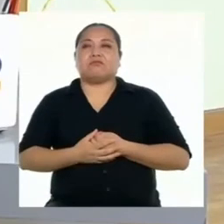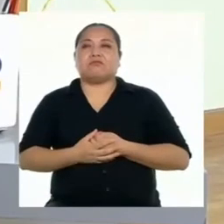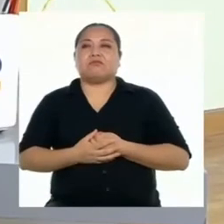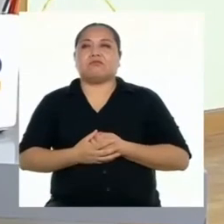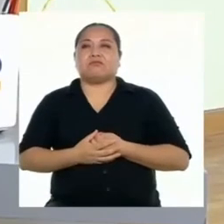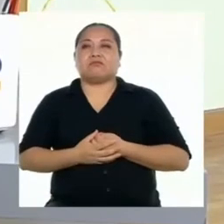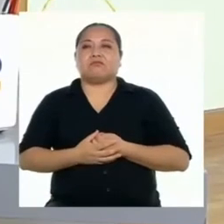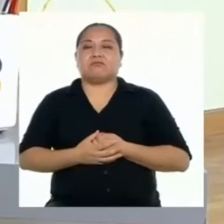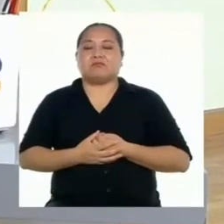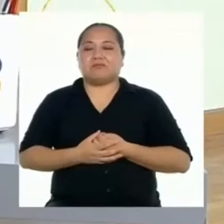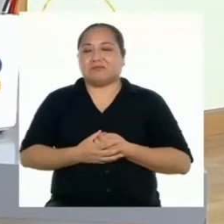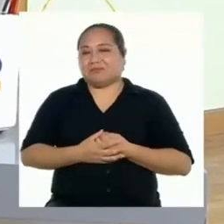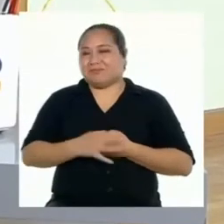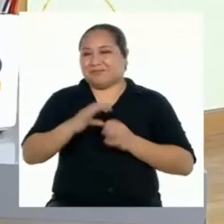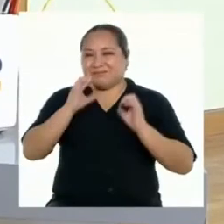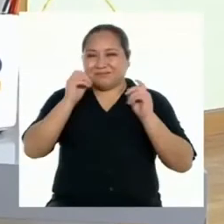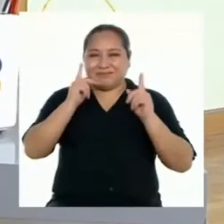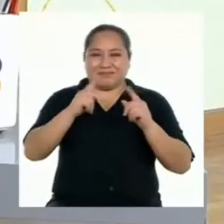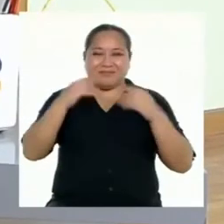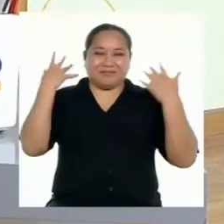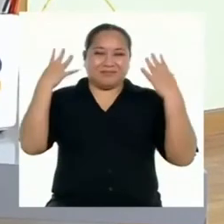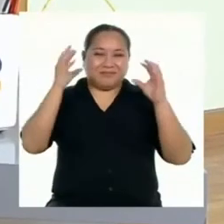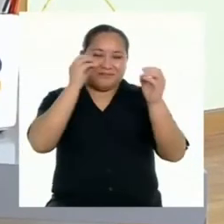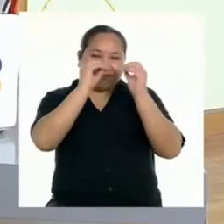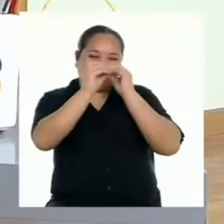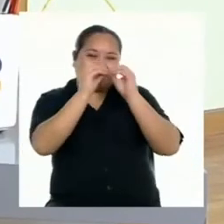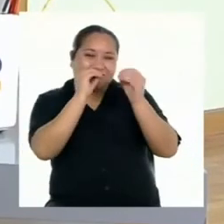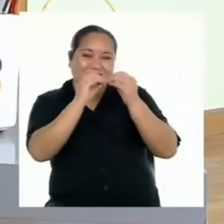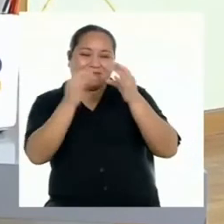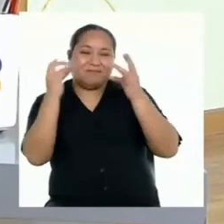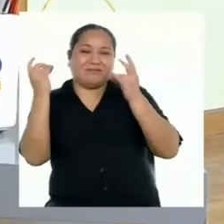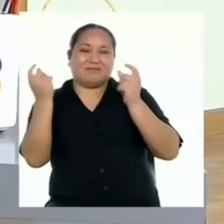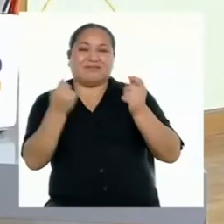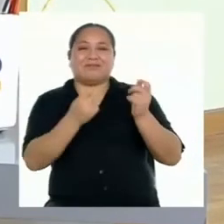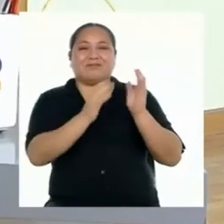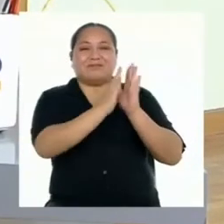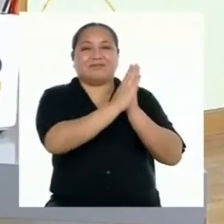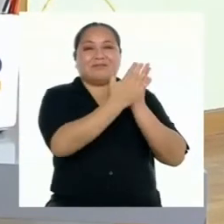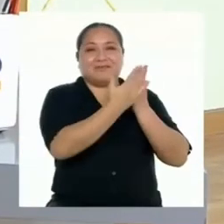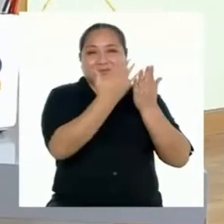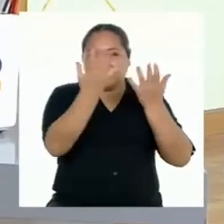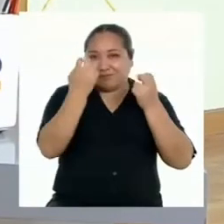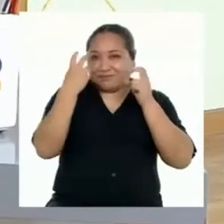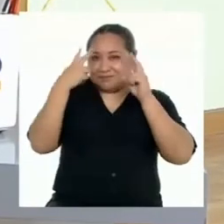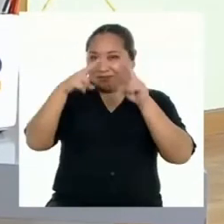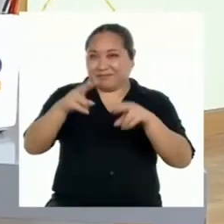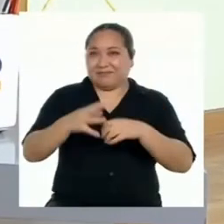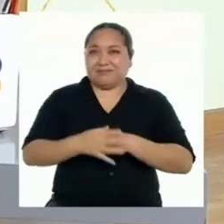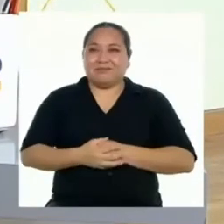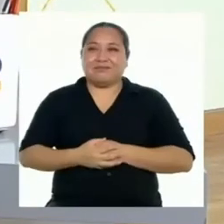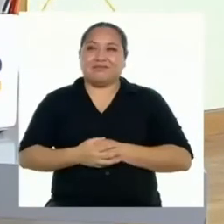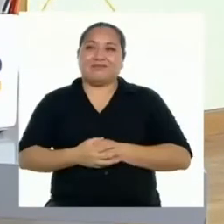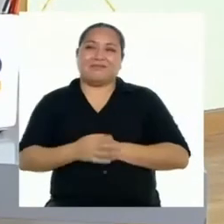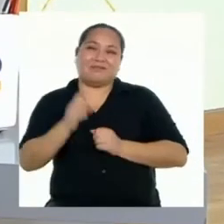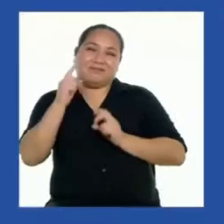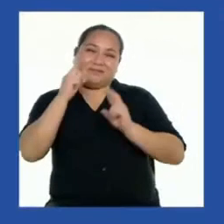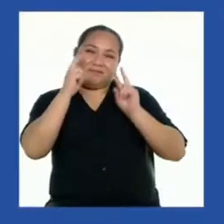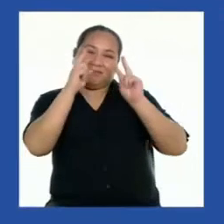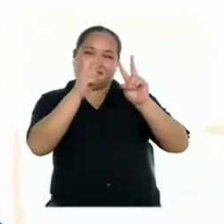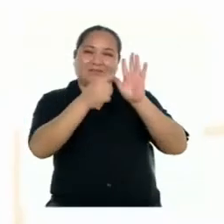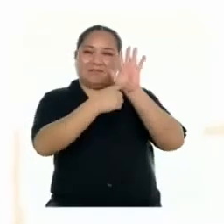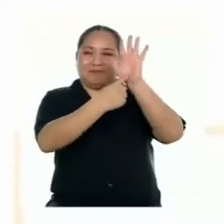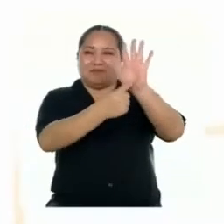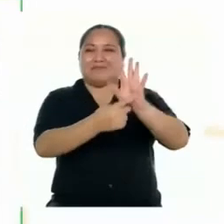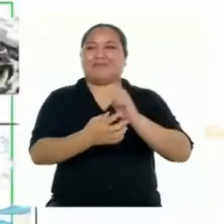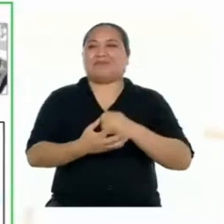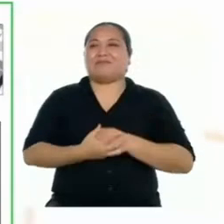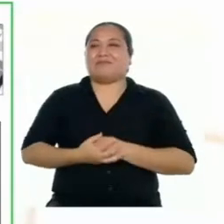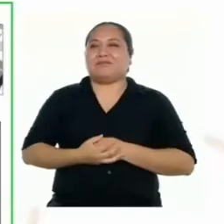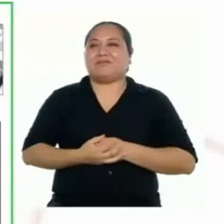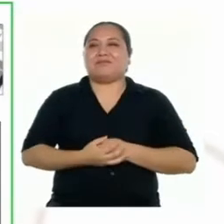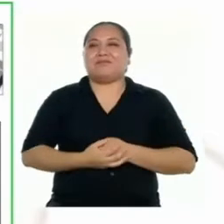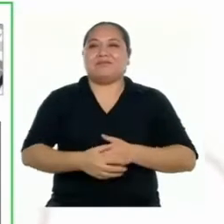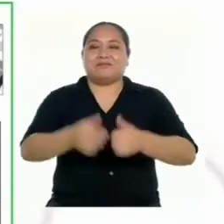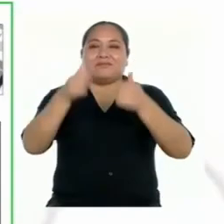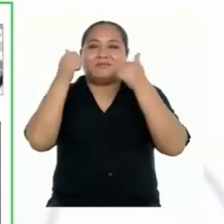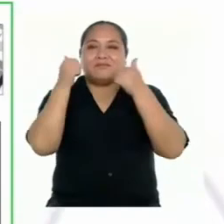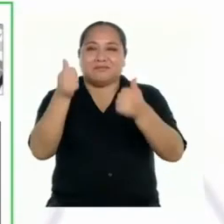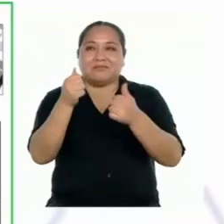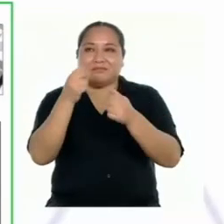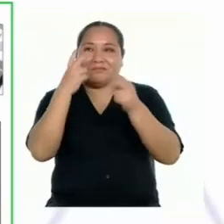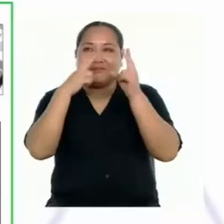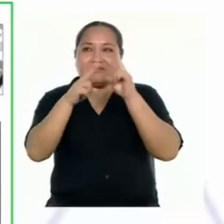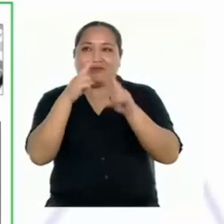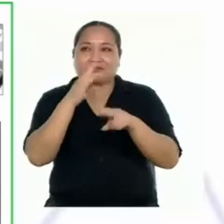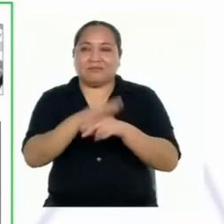Ya está. Ya corregimos nuestro díptico. ¿Quieren verlo? Pues ahí va. Bien,